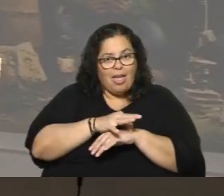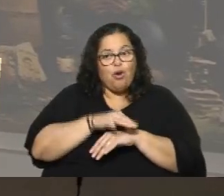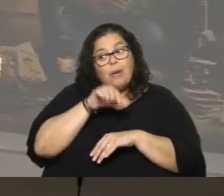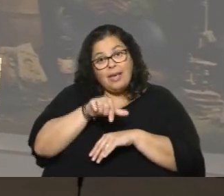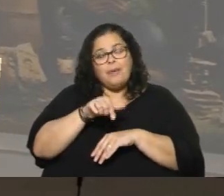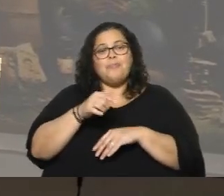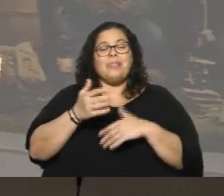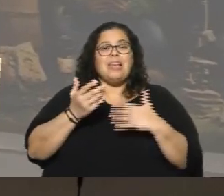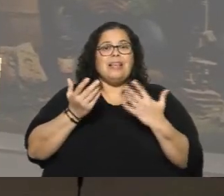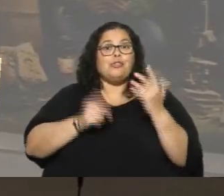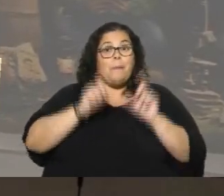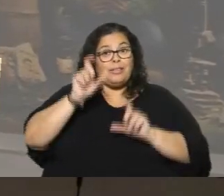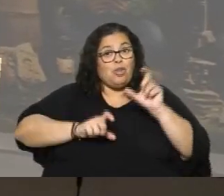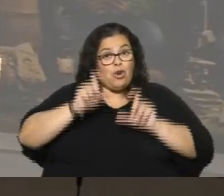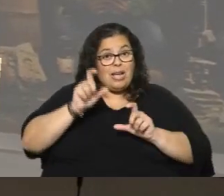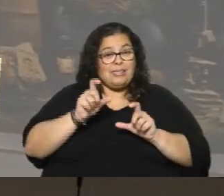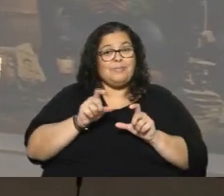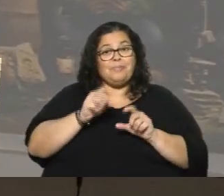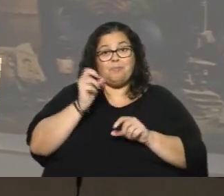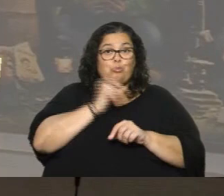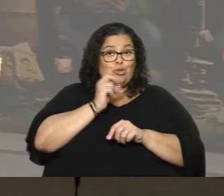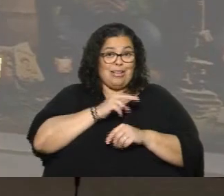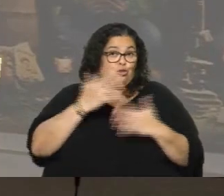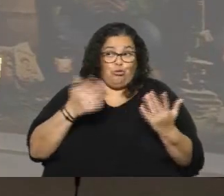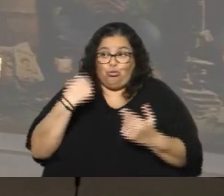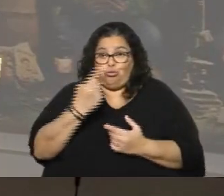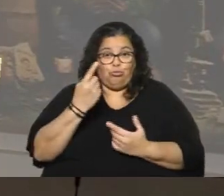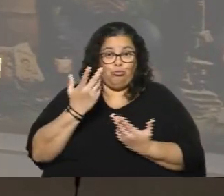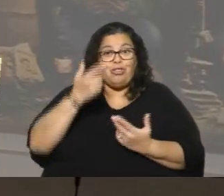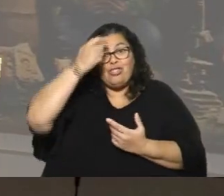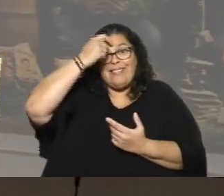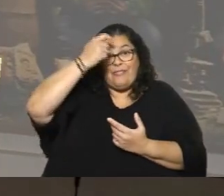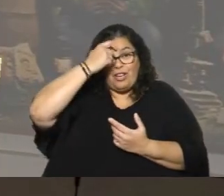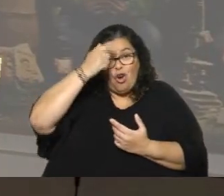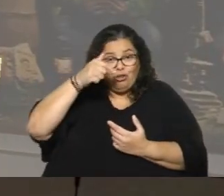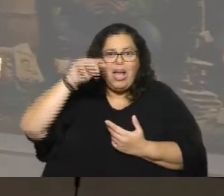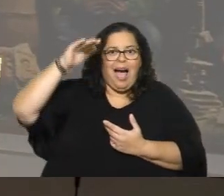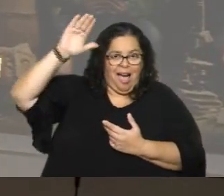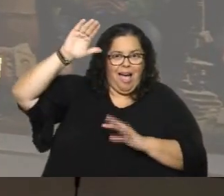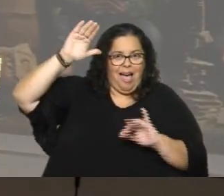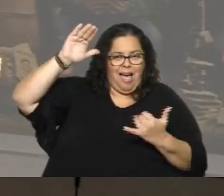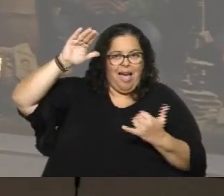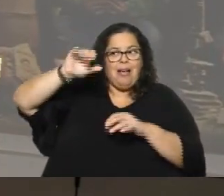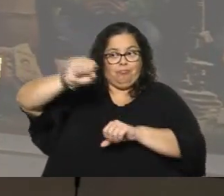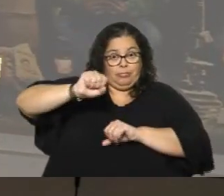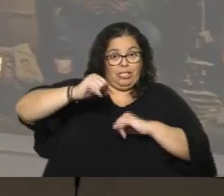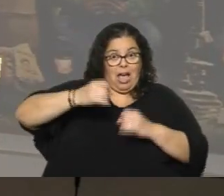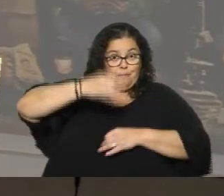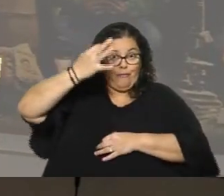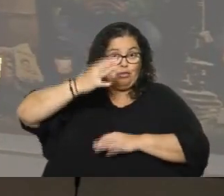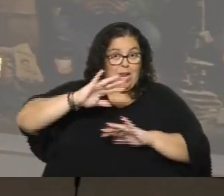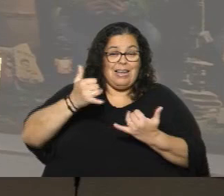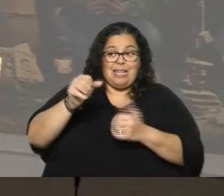porque lo que hay que tener claro es que esos muchachos, esos científicos y científicas son profesionales, tienen su